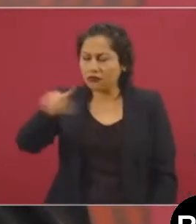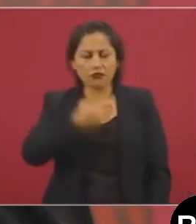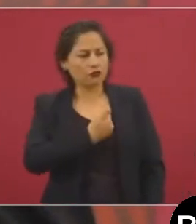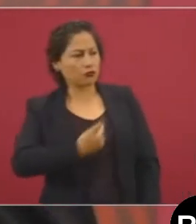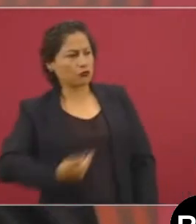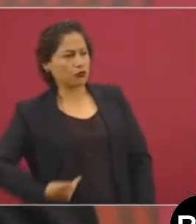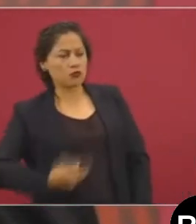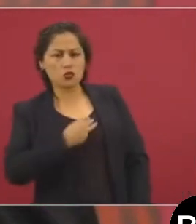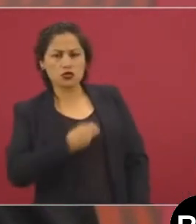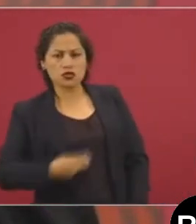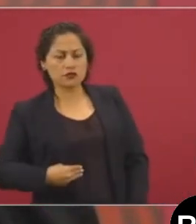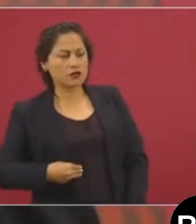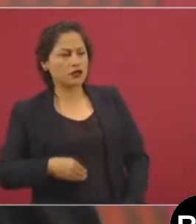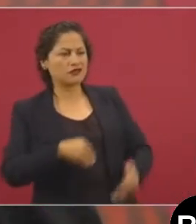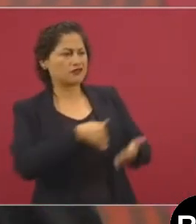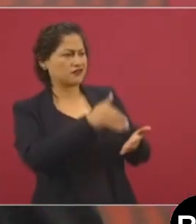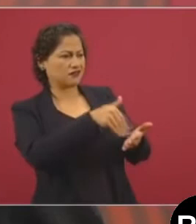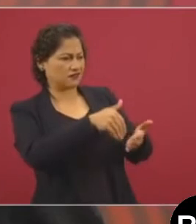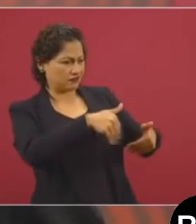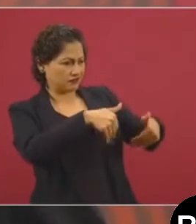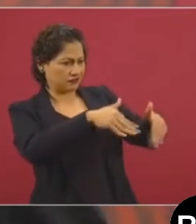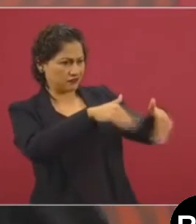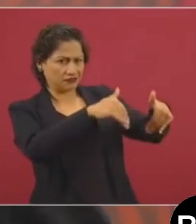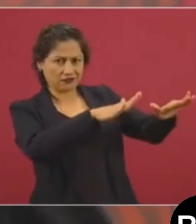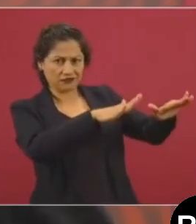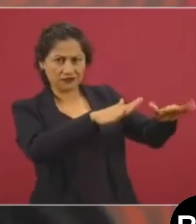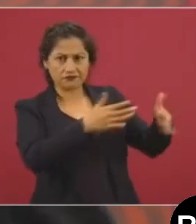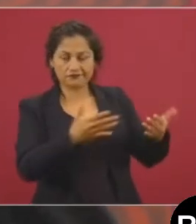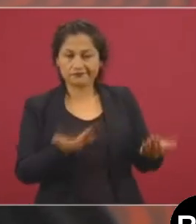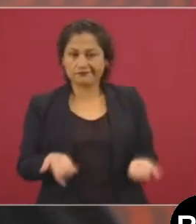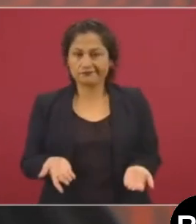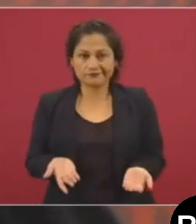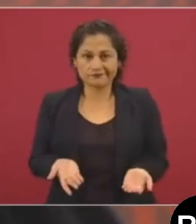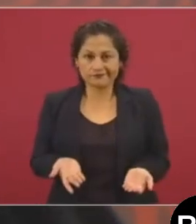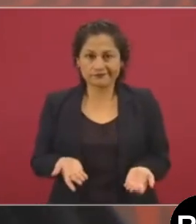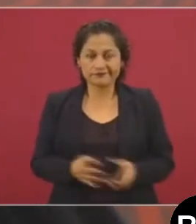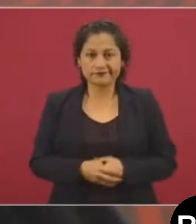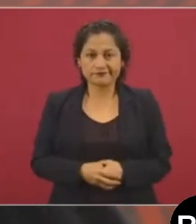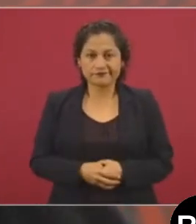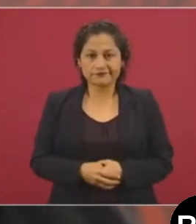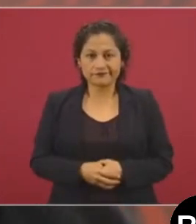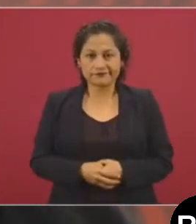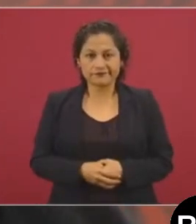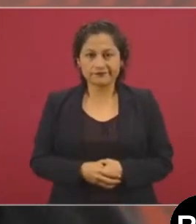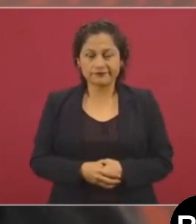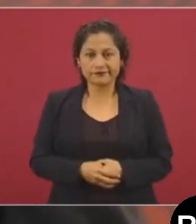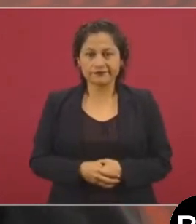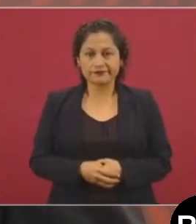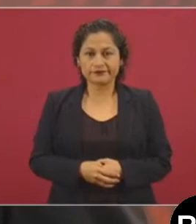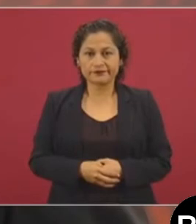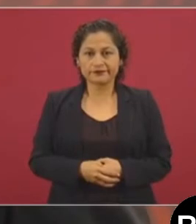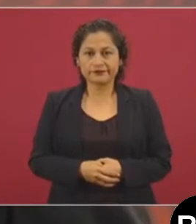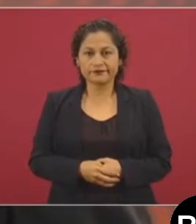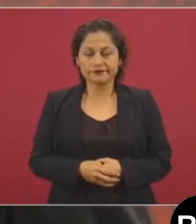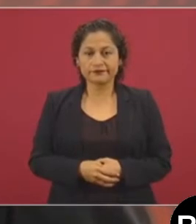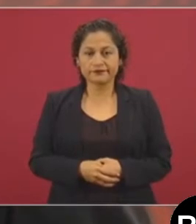de los palacios municipales, diciéndoles que ya